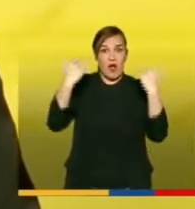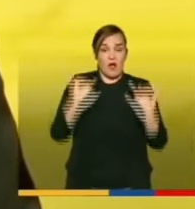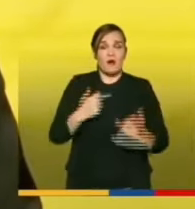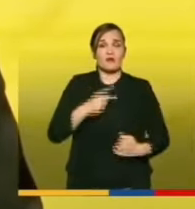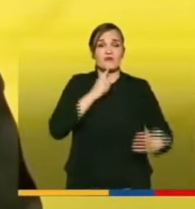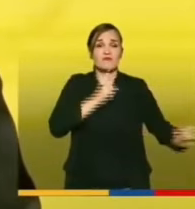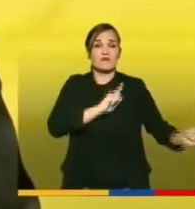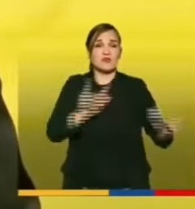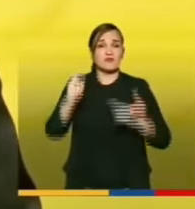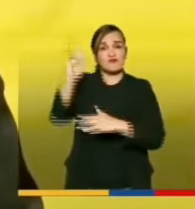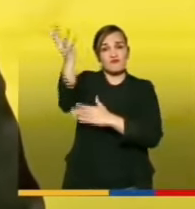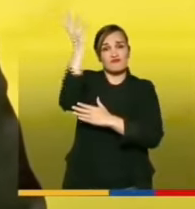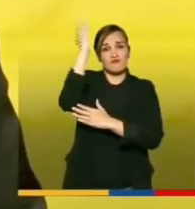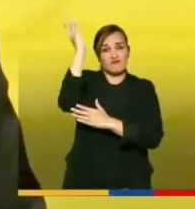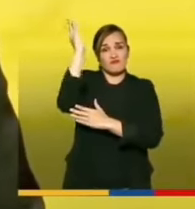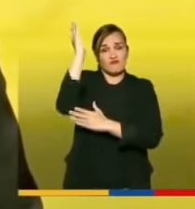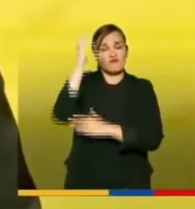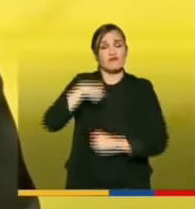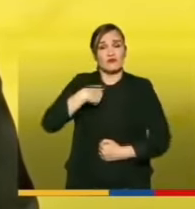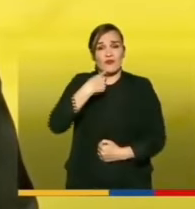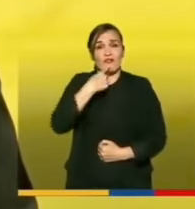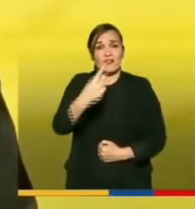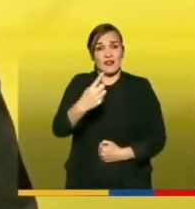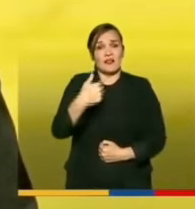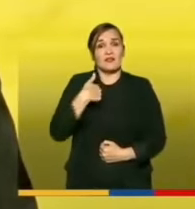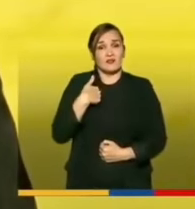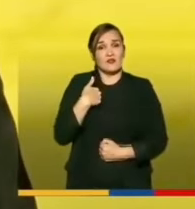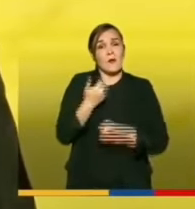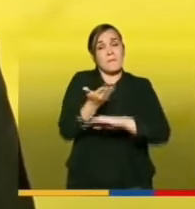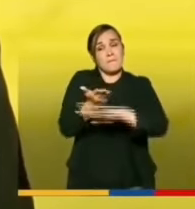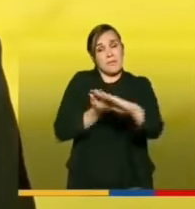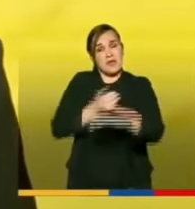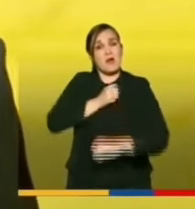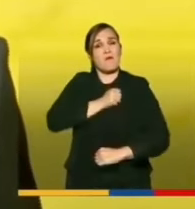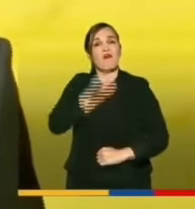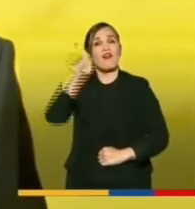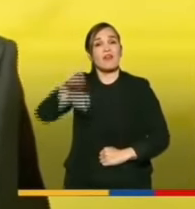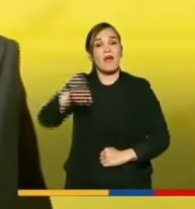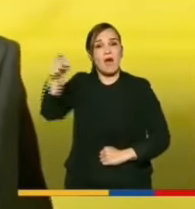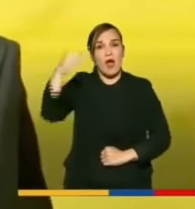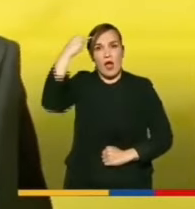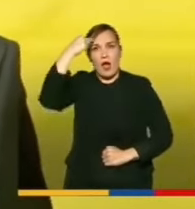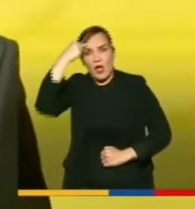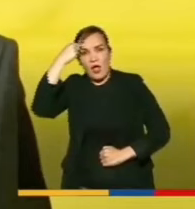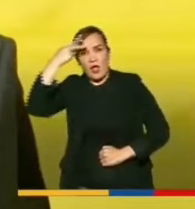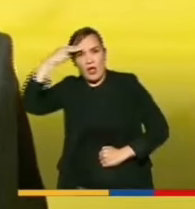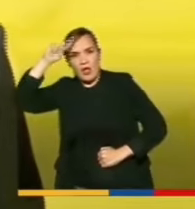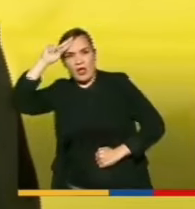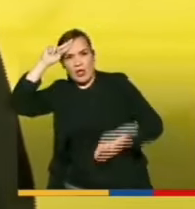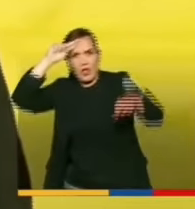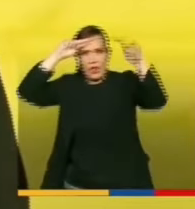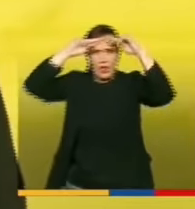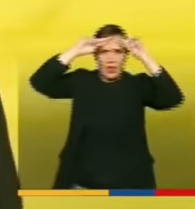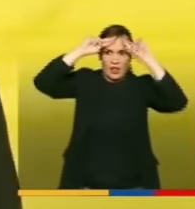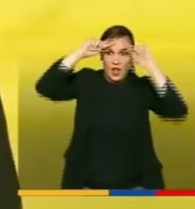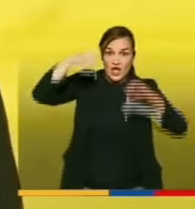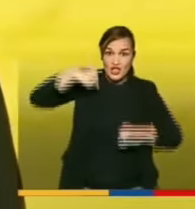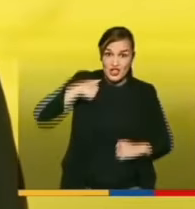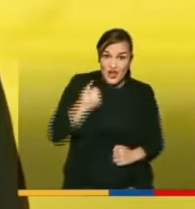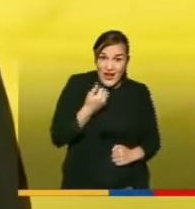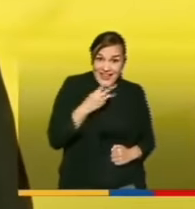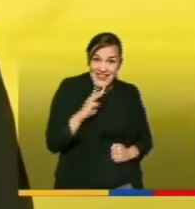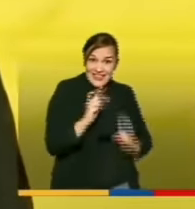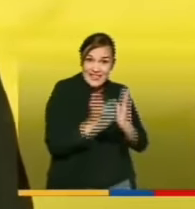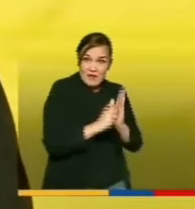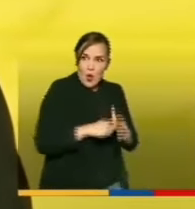que reclamar un poco más de objetividad y justicia cuando se ha dicho que engaveté de 13 meses que